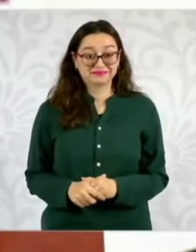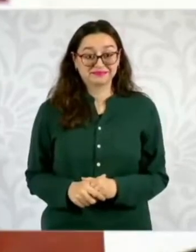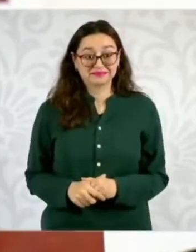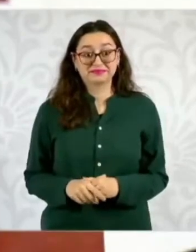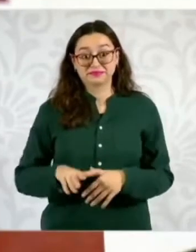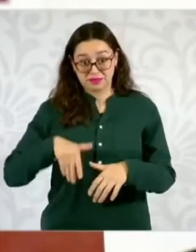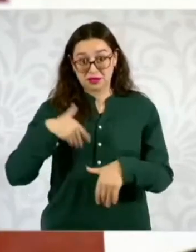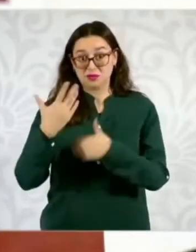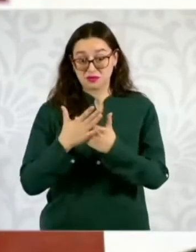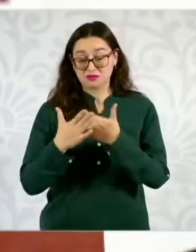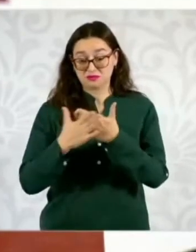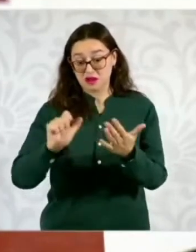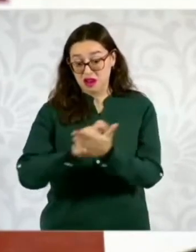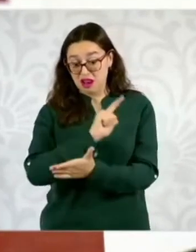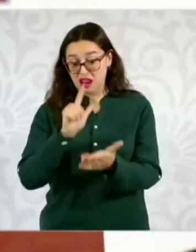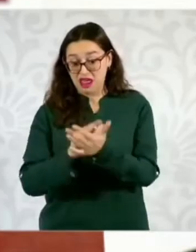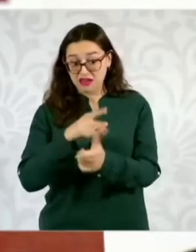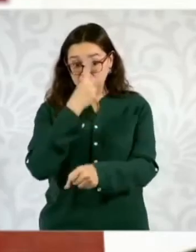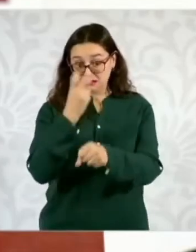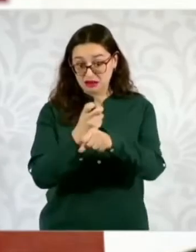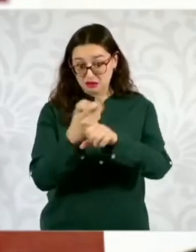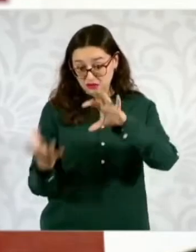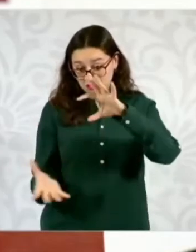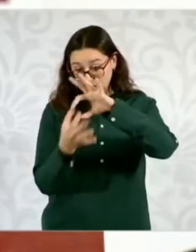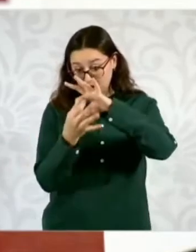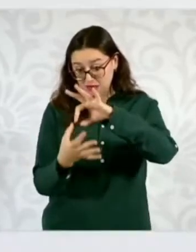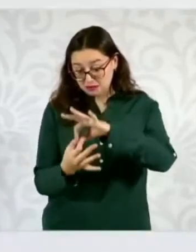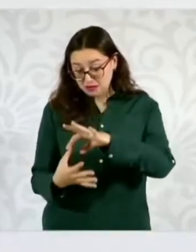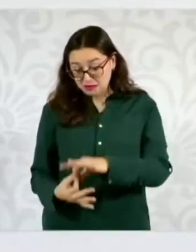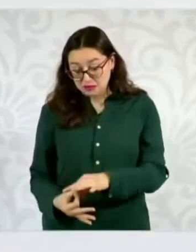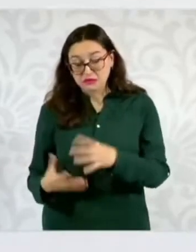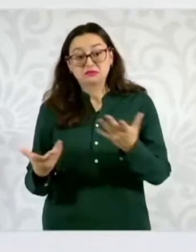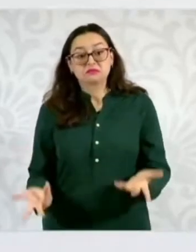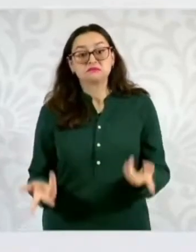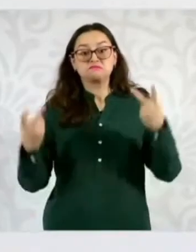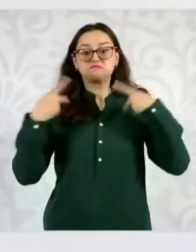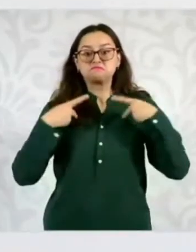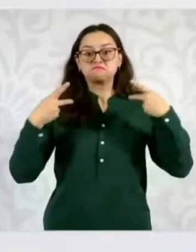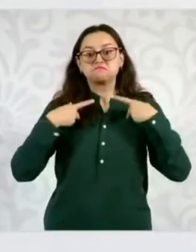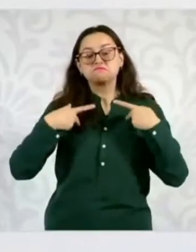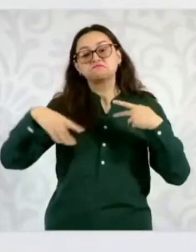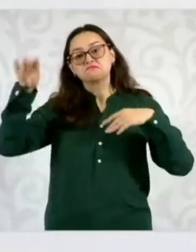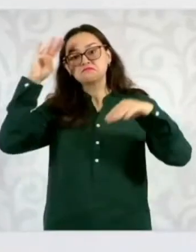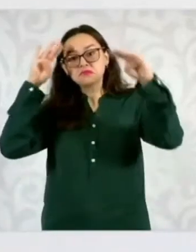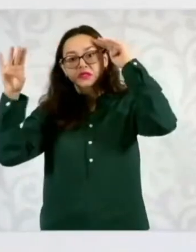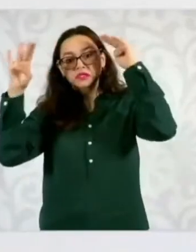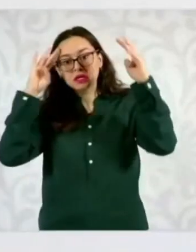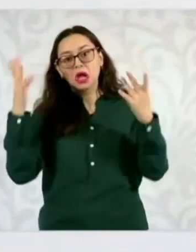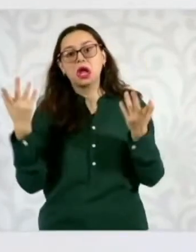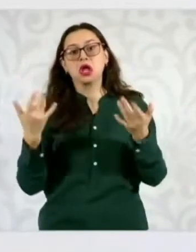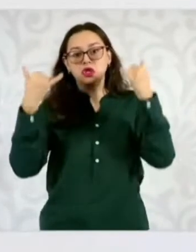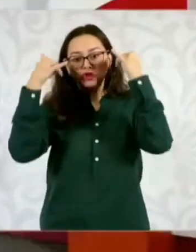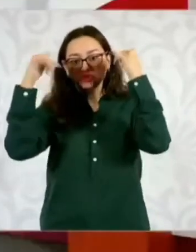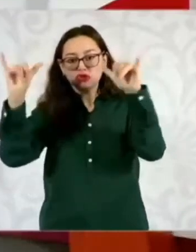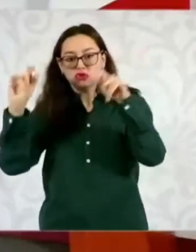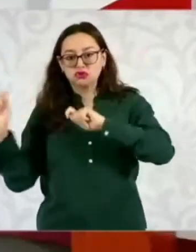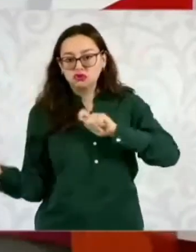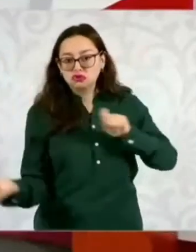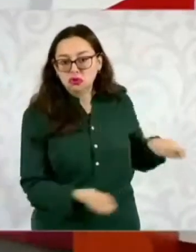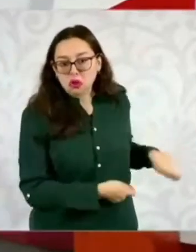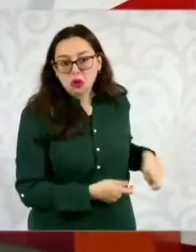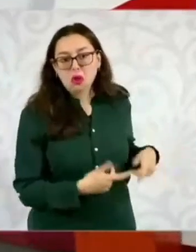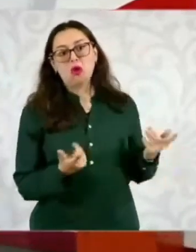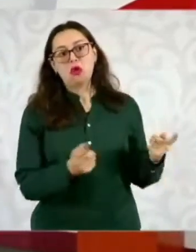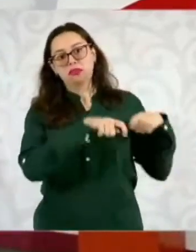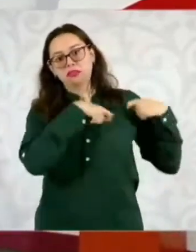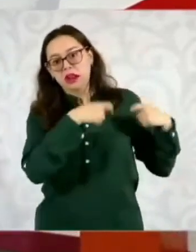Entonces, hay quien defiende las corridas de toros porque es una práctica de hace